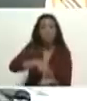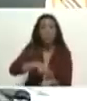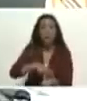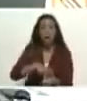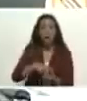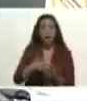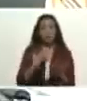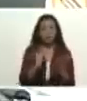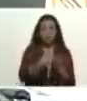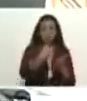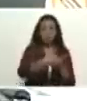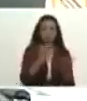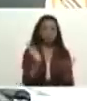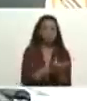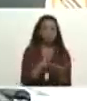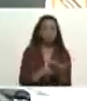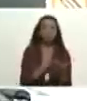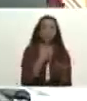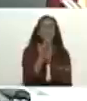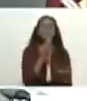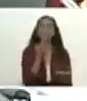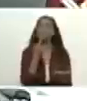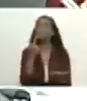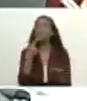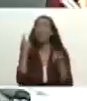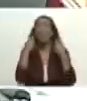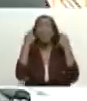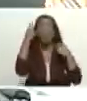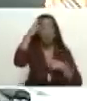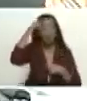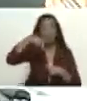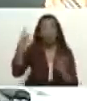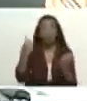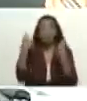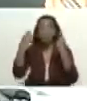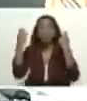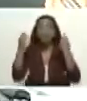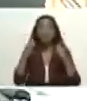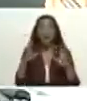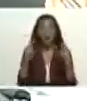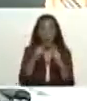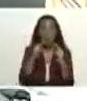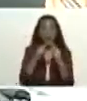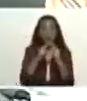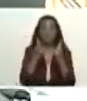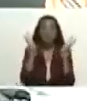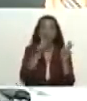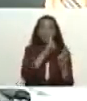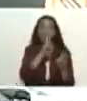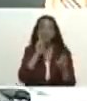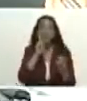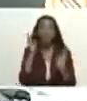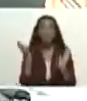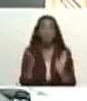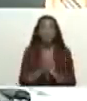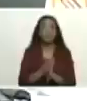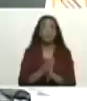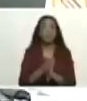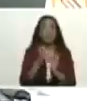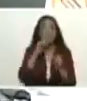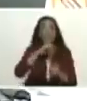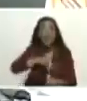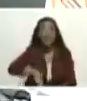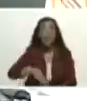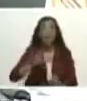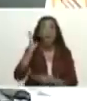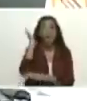presentó el documento que debo publicar hoy conocido y llamado para la historia